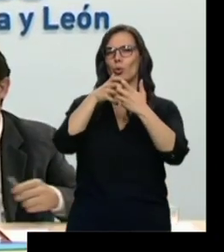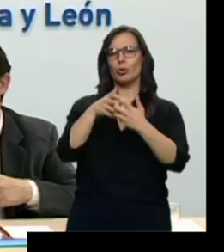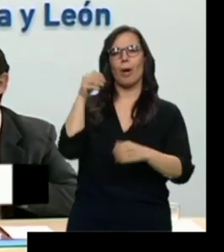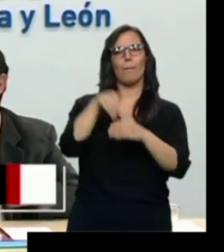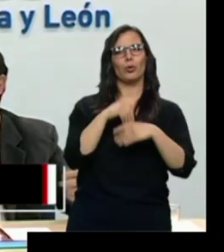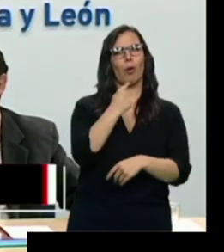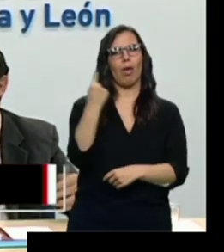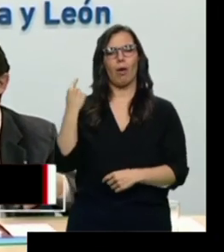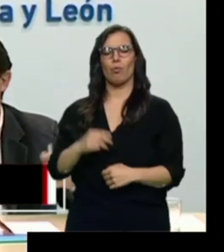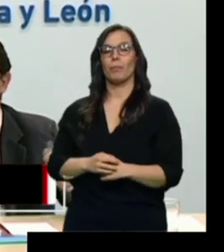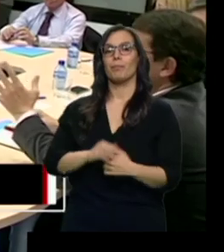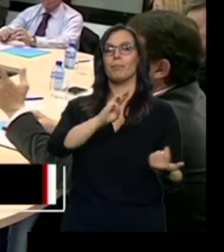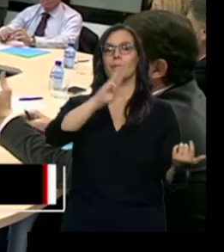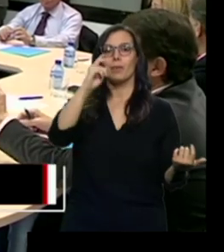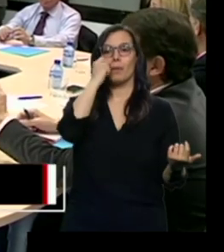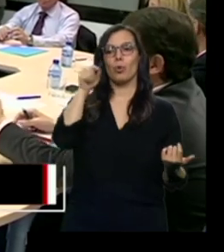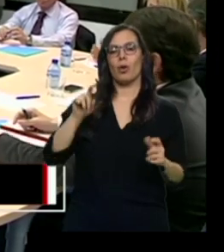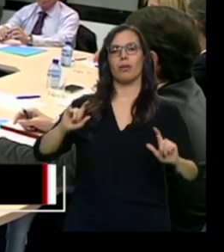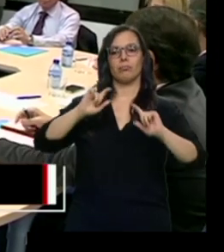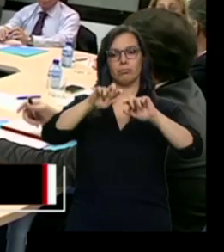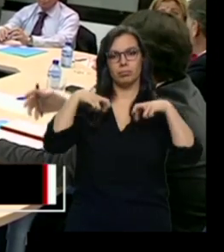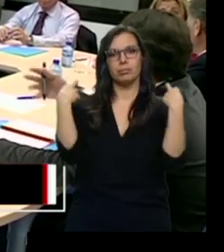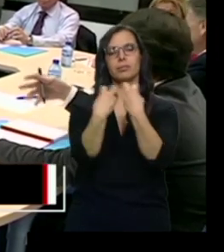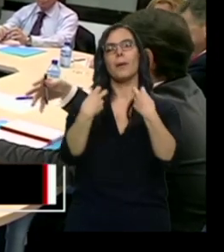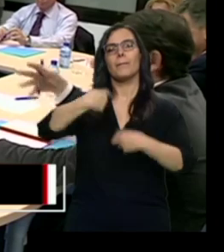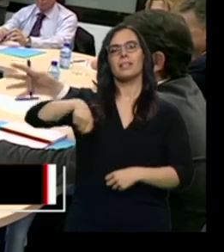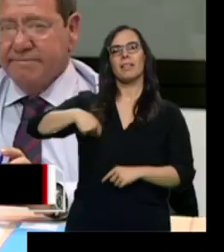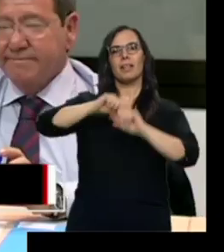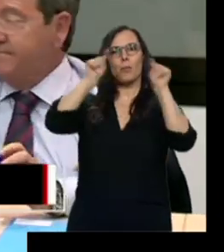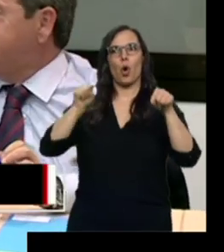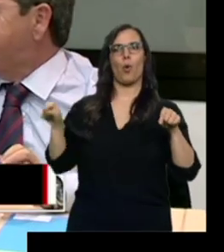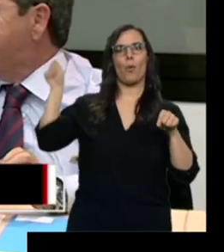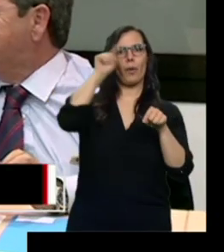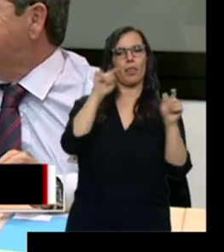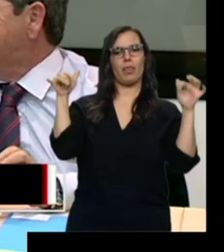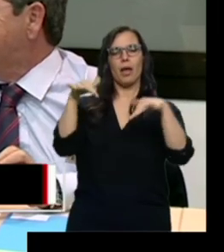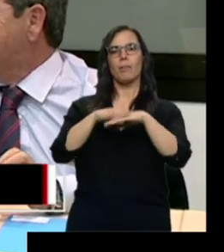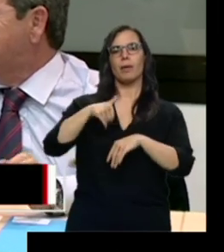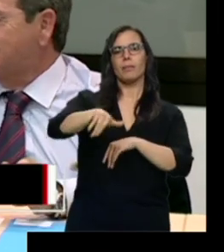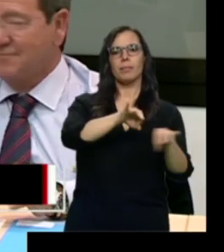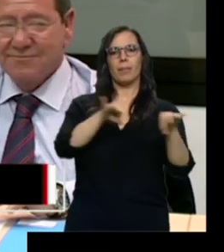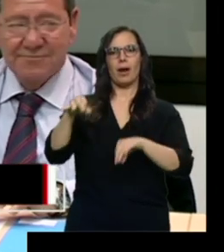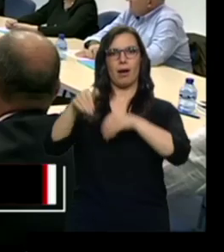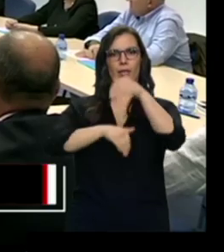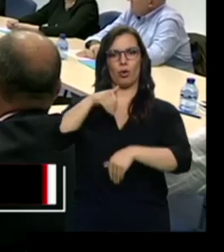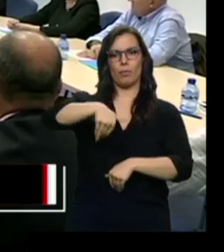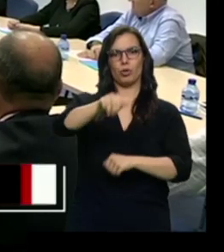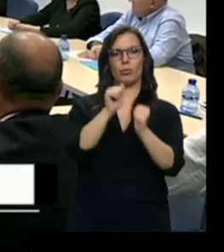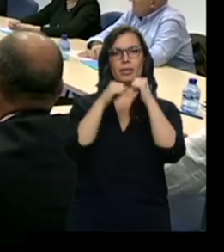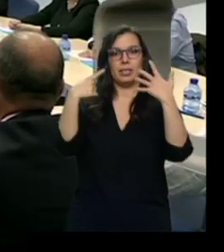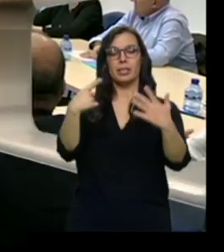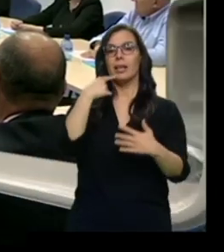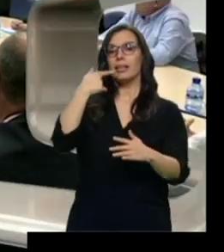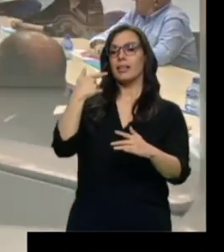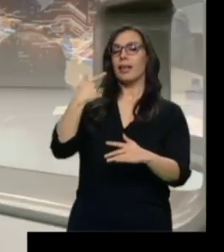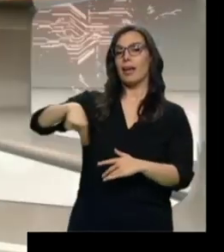En el PP, Alfonso Fernández Mañueco se ha reunido con los presidentes provinciales para encarar las elecciones del 26. Les ha pedido que expliquen bien lo que el PP ha hecho